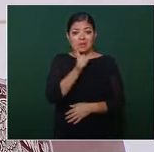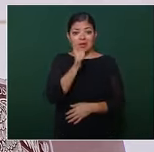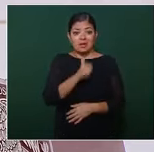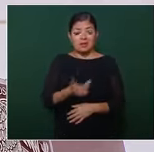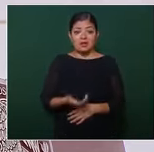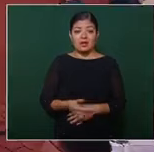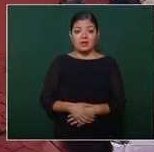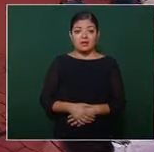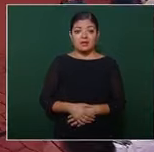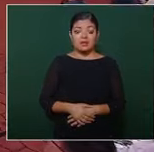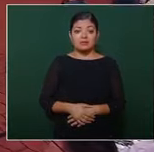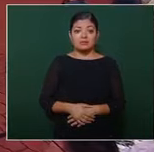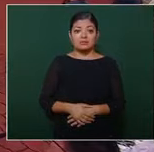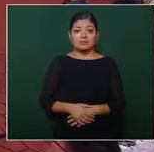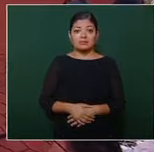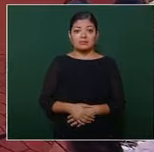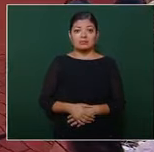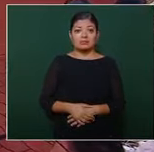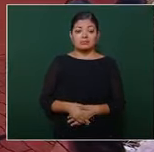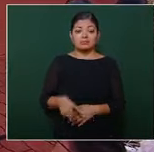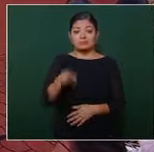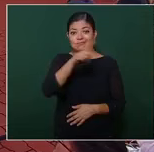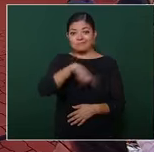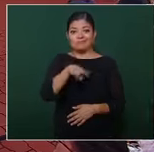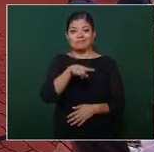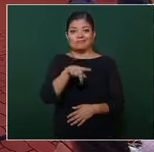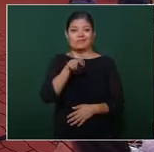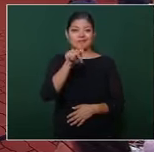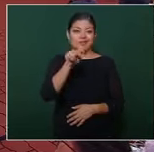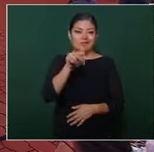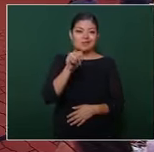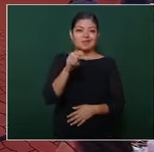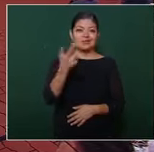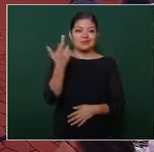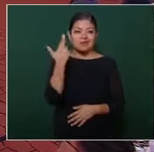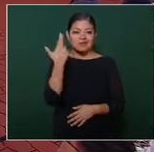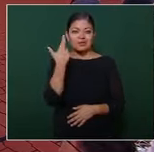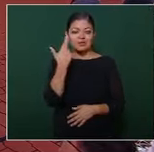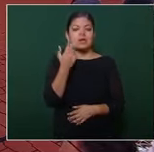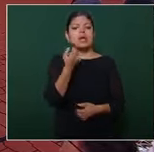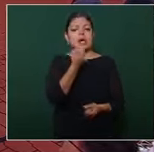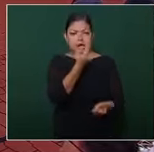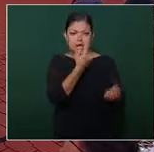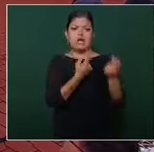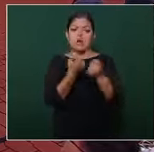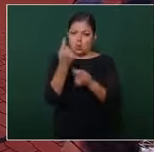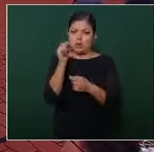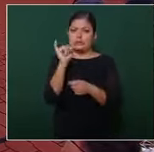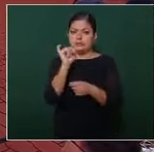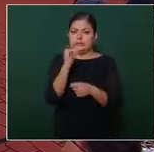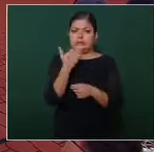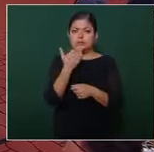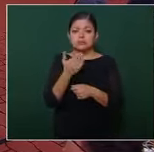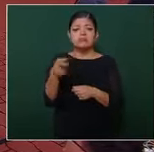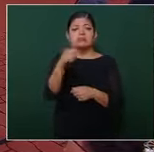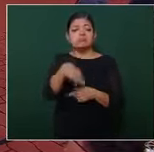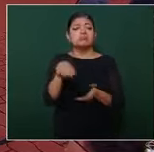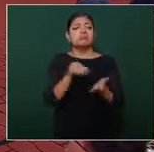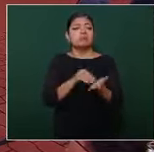y los medios de información con honrosas excepciones pues son así